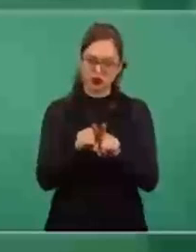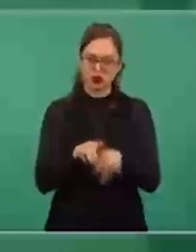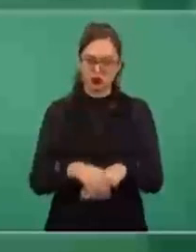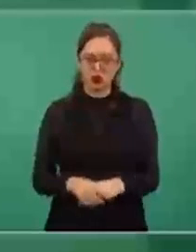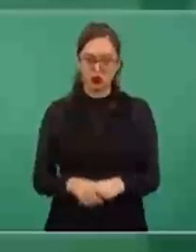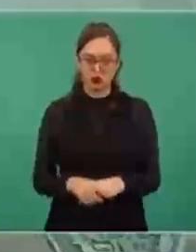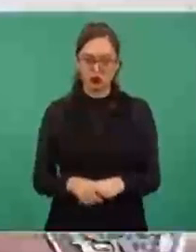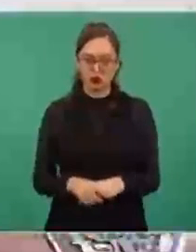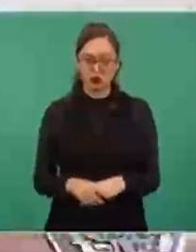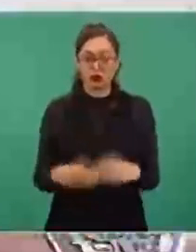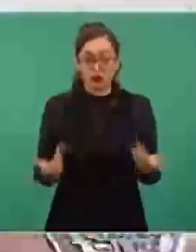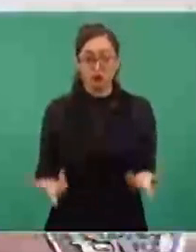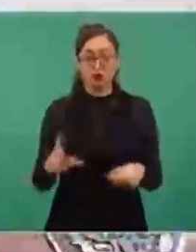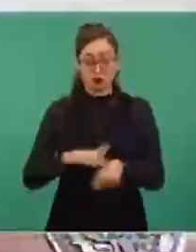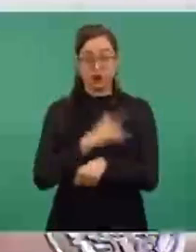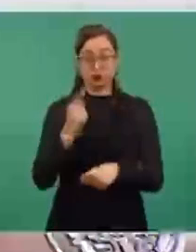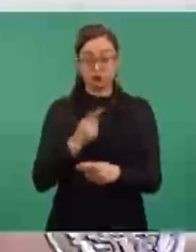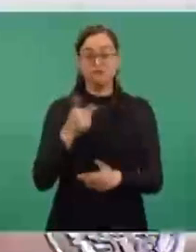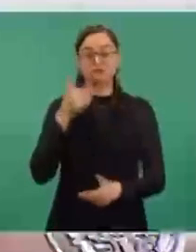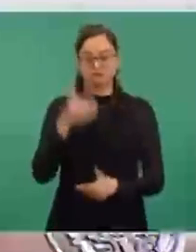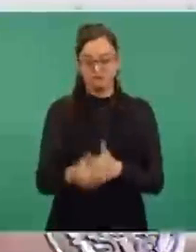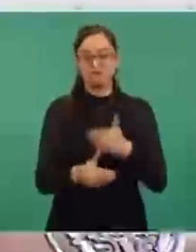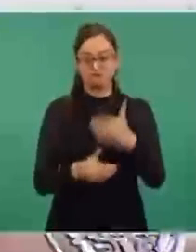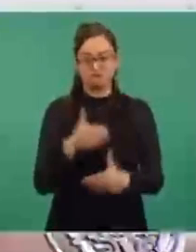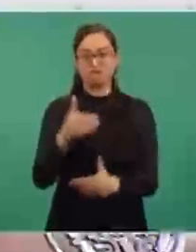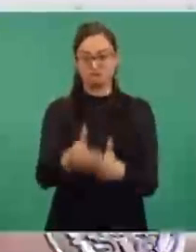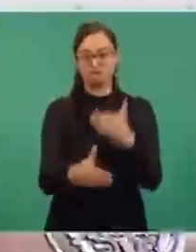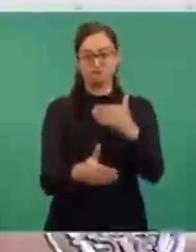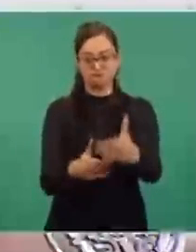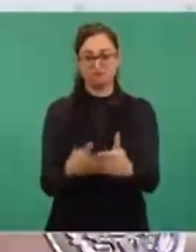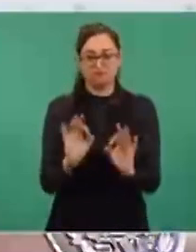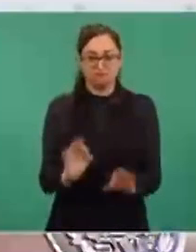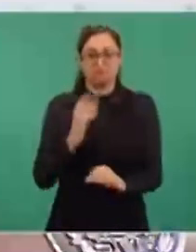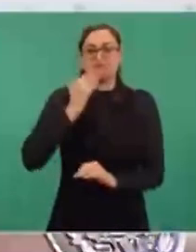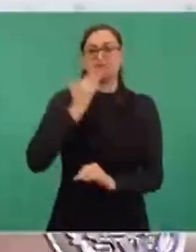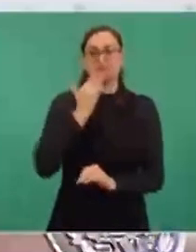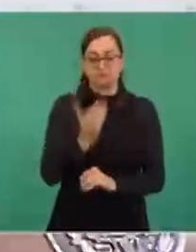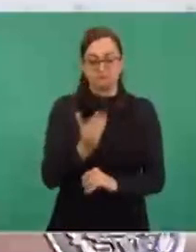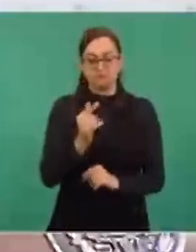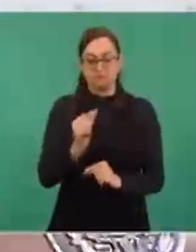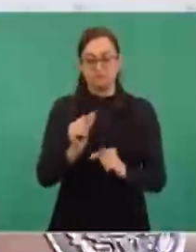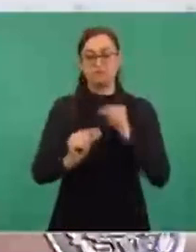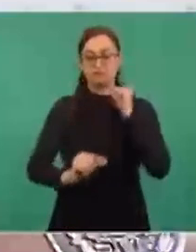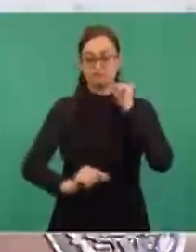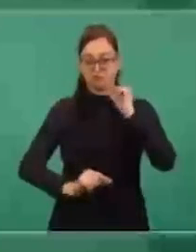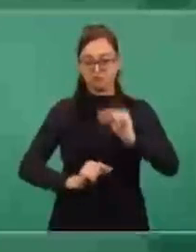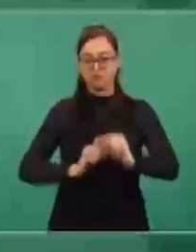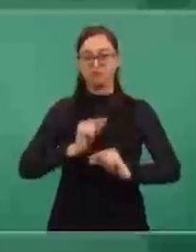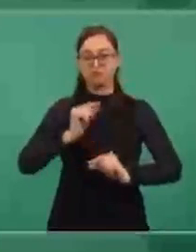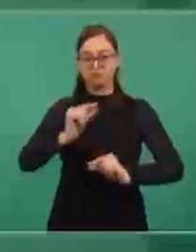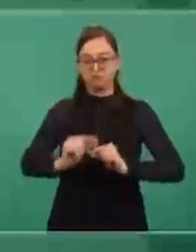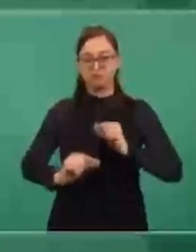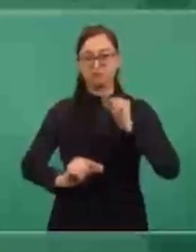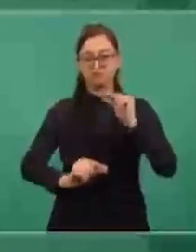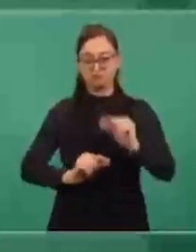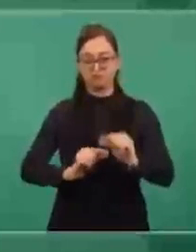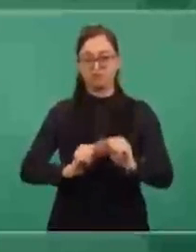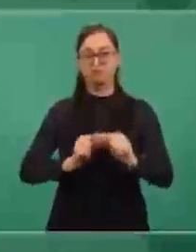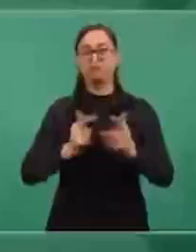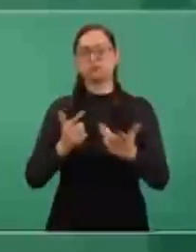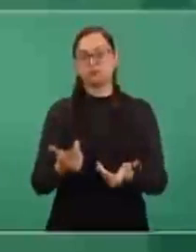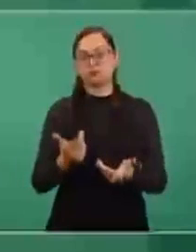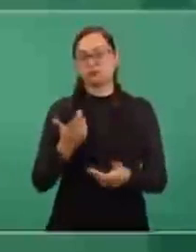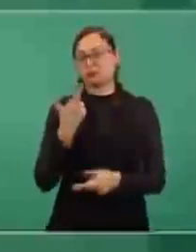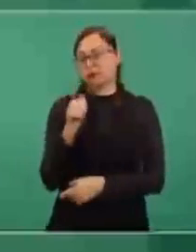porque está dando resultados y al mismo tiempo se va a ir consolidando el programa de